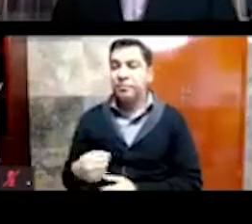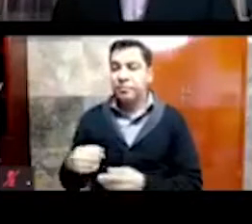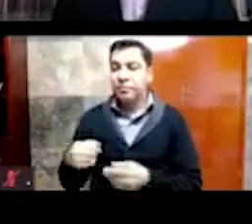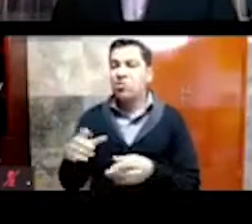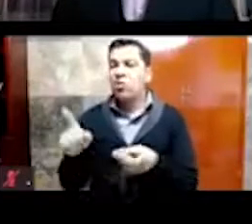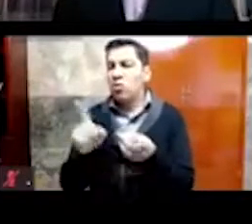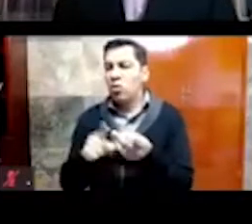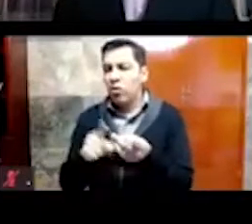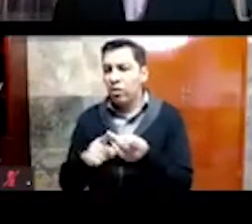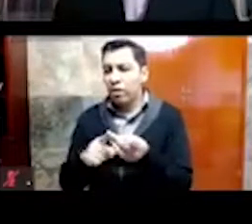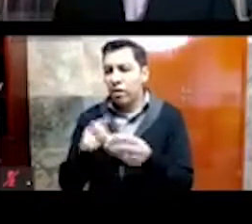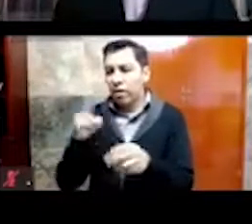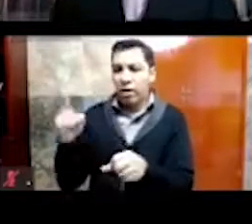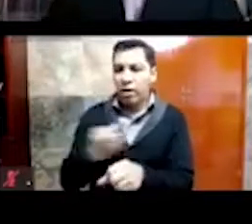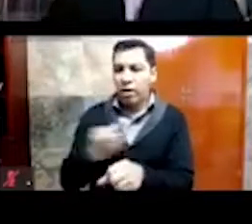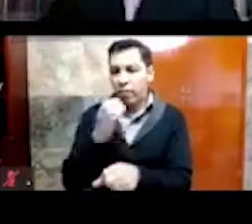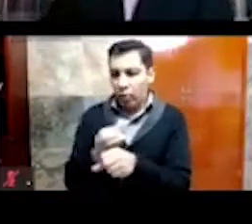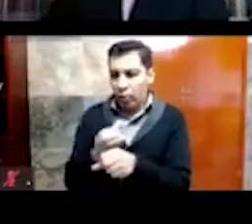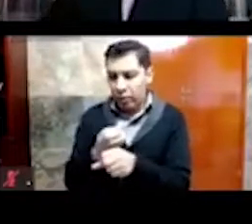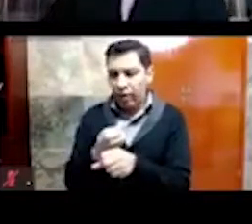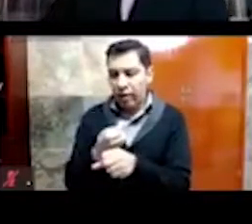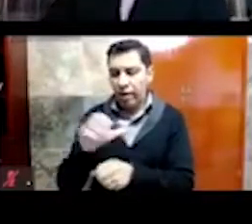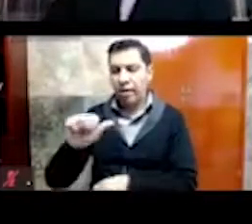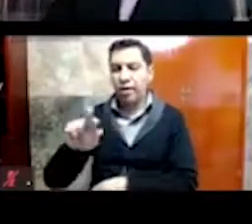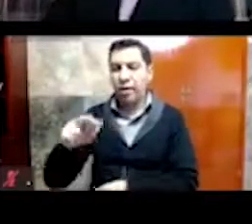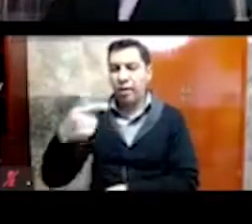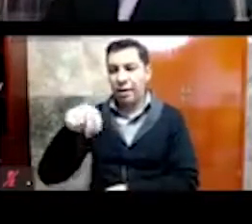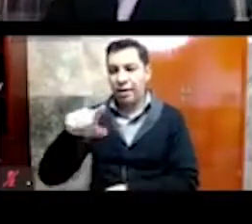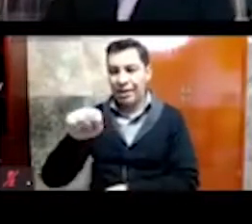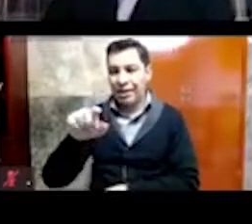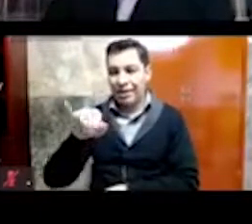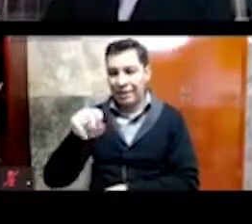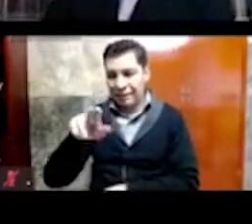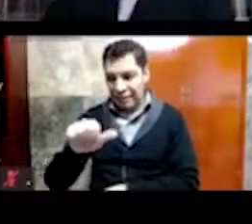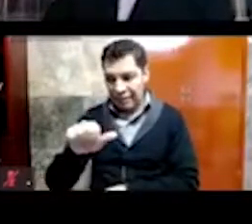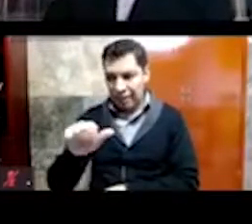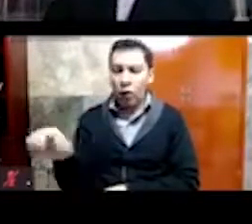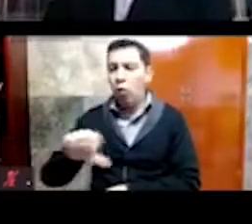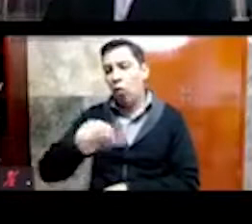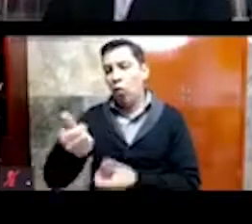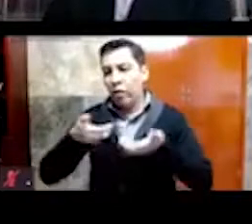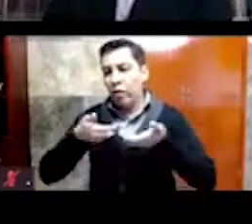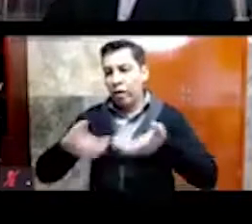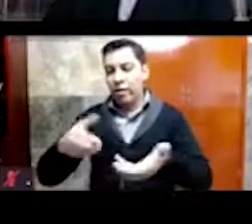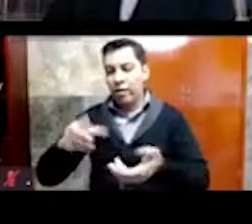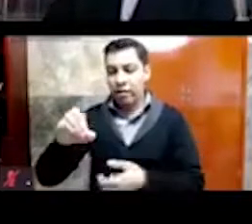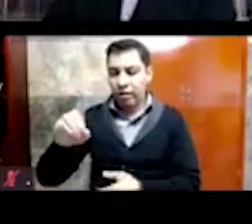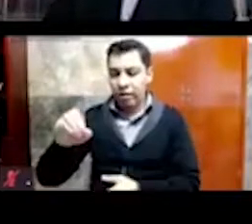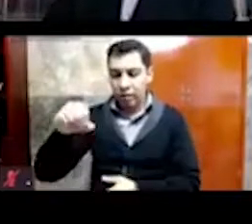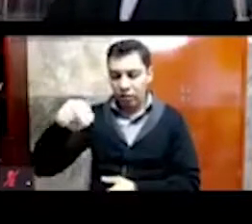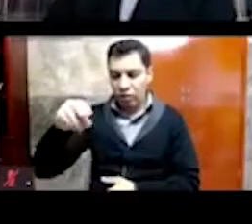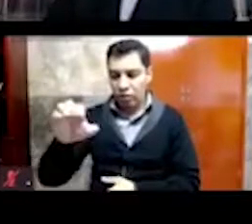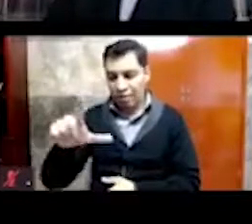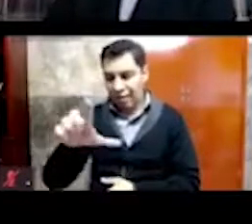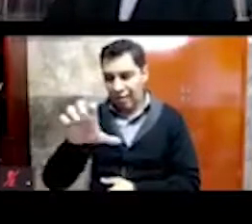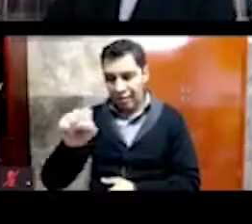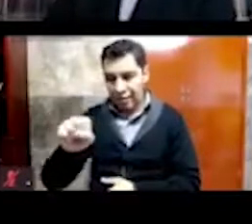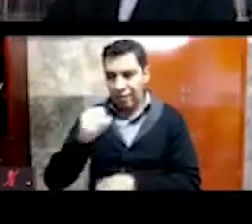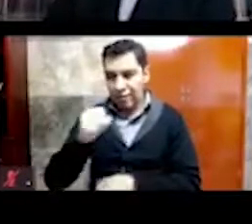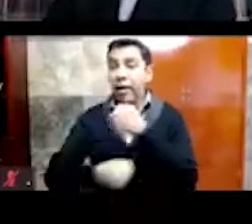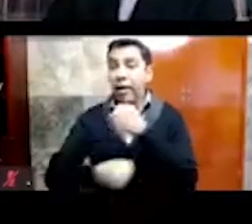Argentina, y Don Celes, de esta escalinata que excavó don Leopoldo Batres, esto ocurrió en el año de